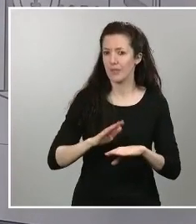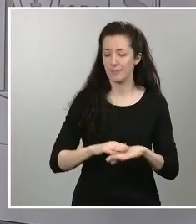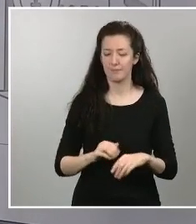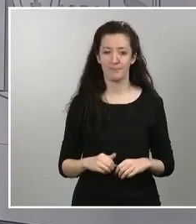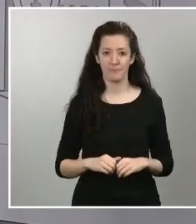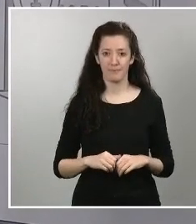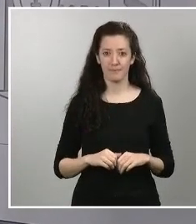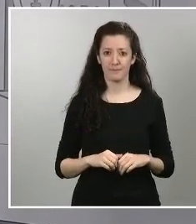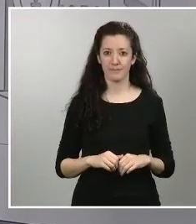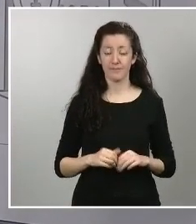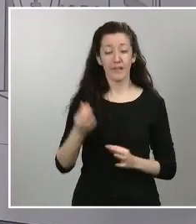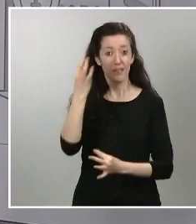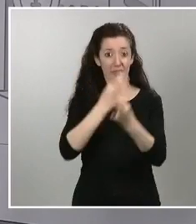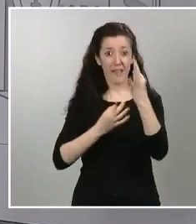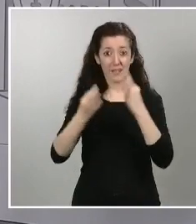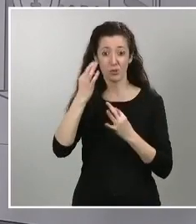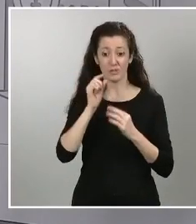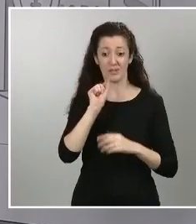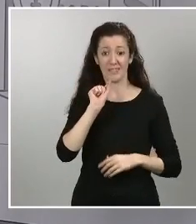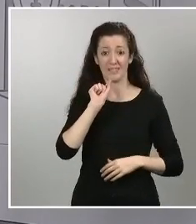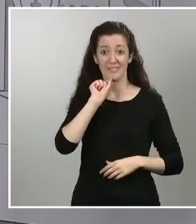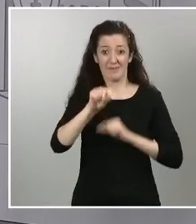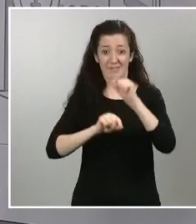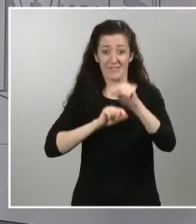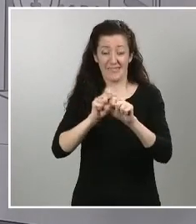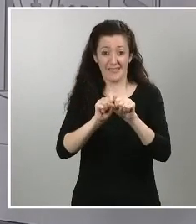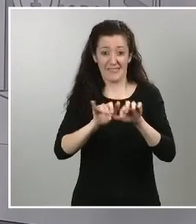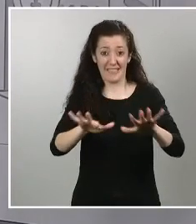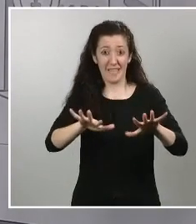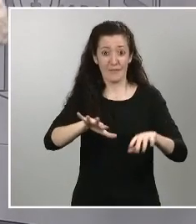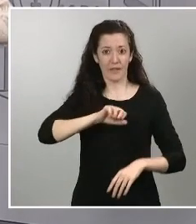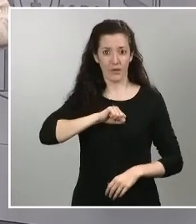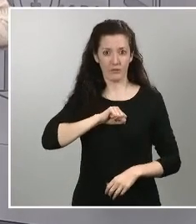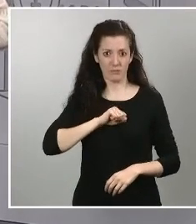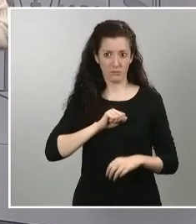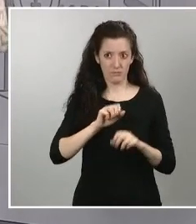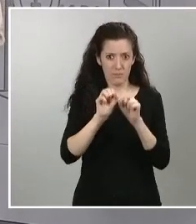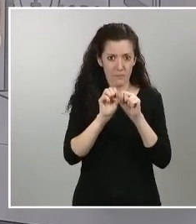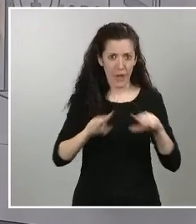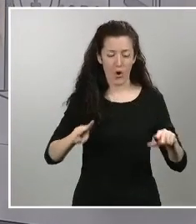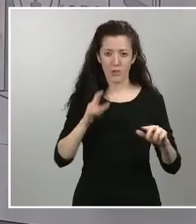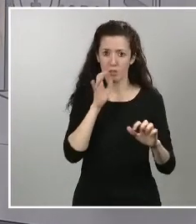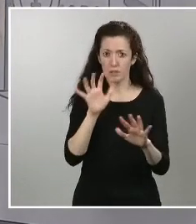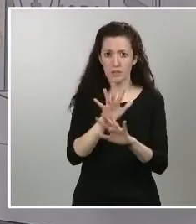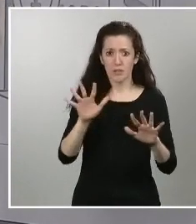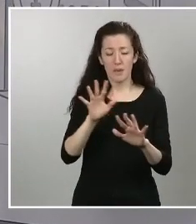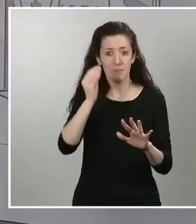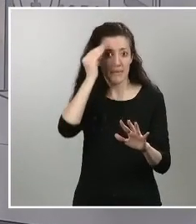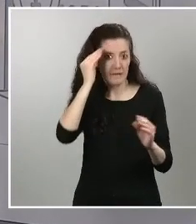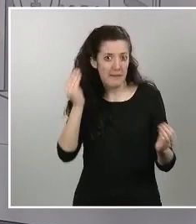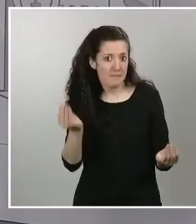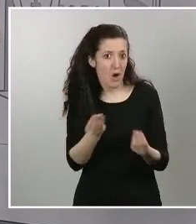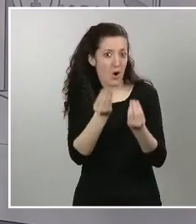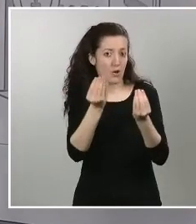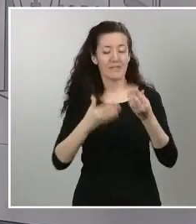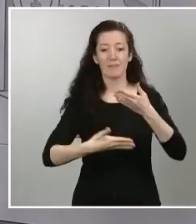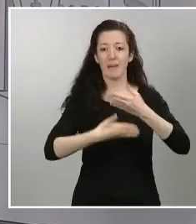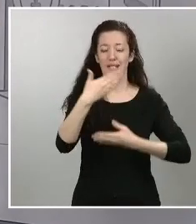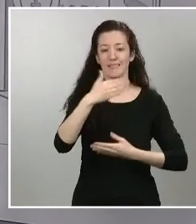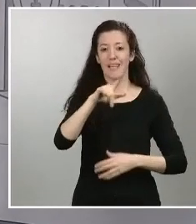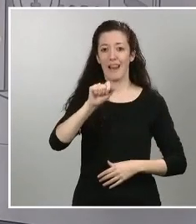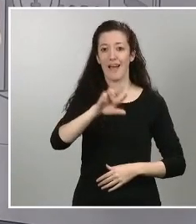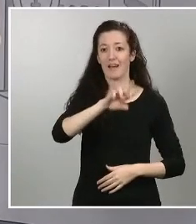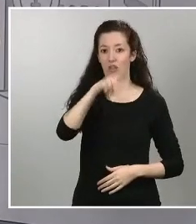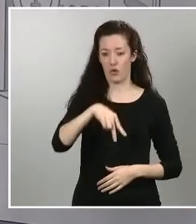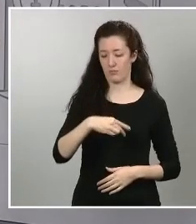son peores de lo esperado a estas alturas es la misma prácticamente pregunta que se hace también la razón que ha cambiado para que el gobierno haya pasado en